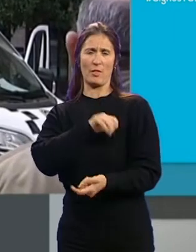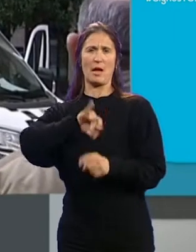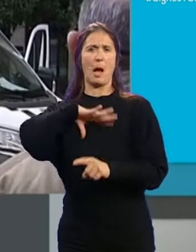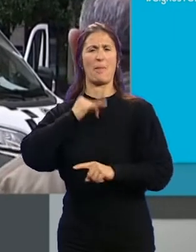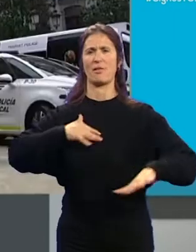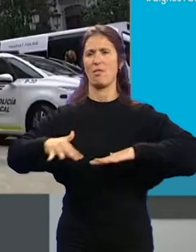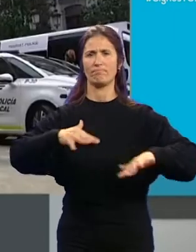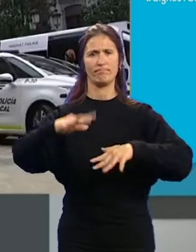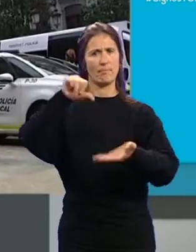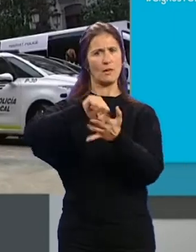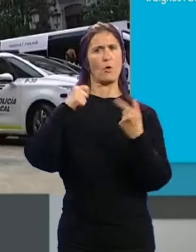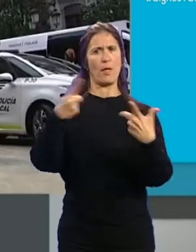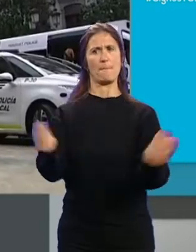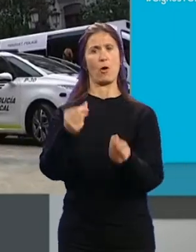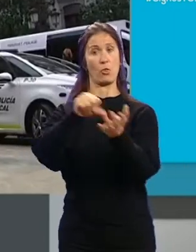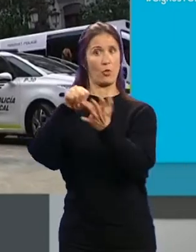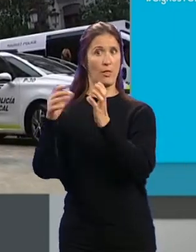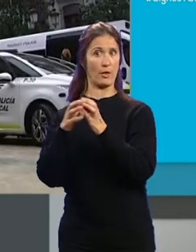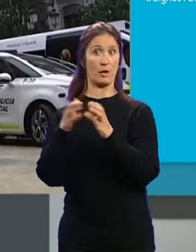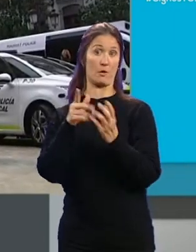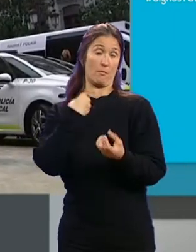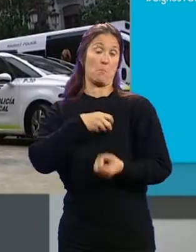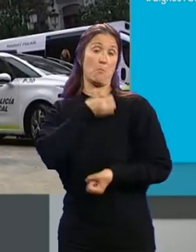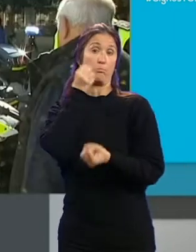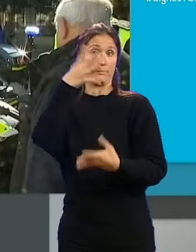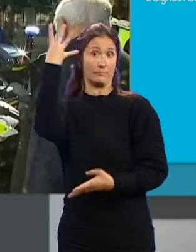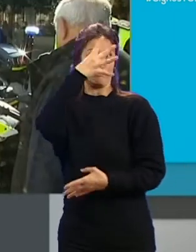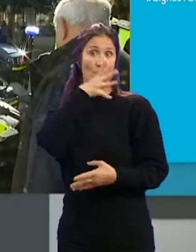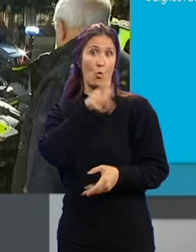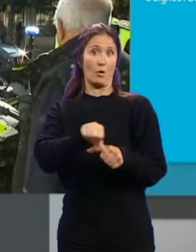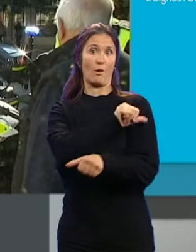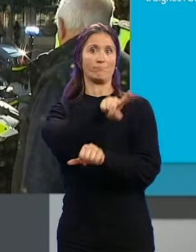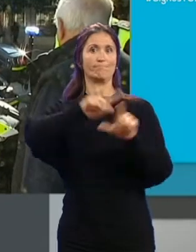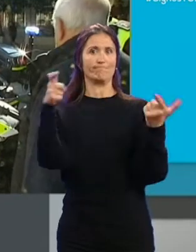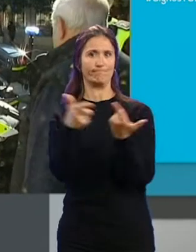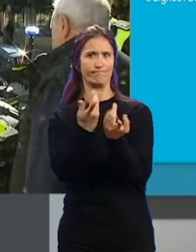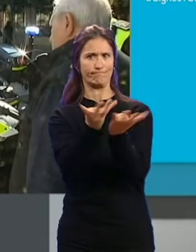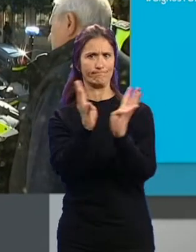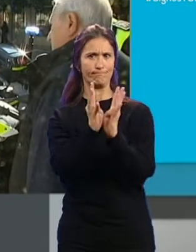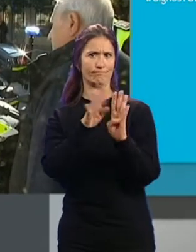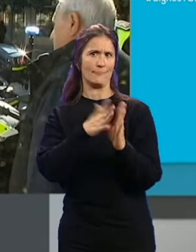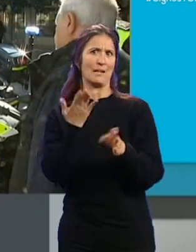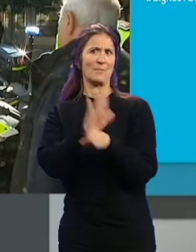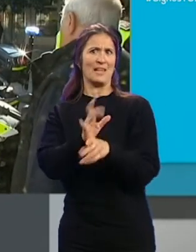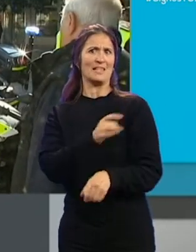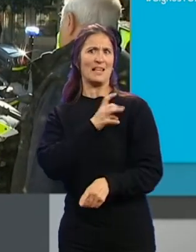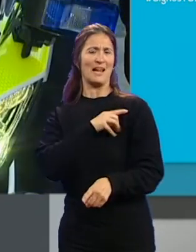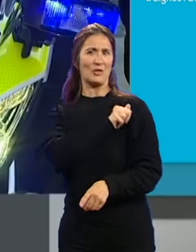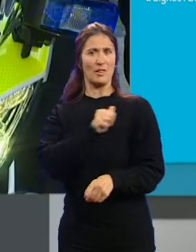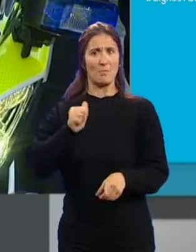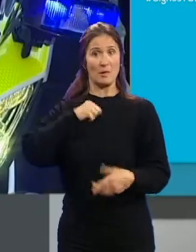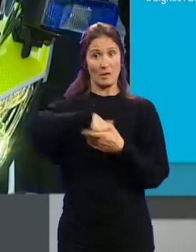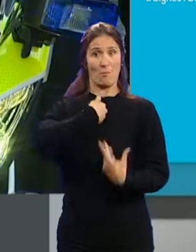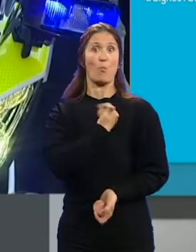operativa en la ciudad. Así lo ha asegurado Salvador... ...tras el encuentro que ha mantenido... ...con representantes del Sindicato Independiente... ...de la